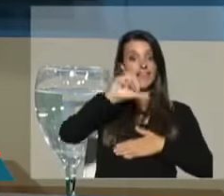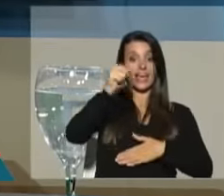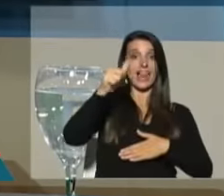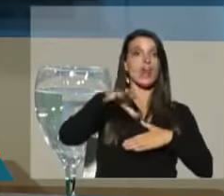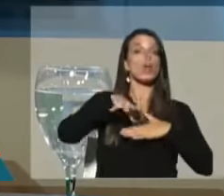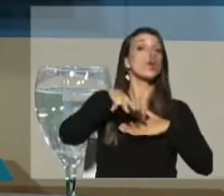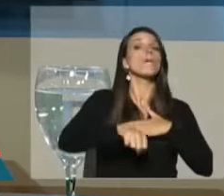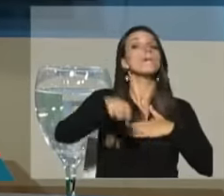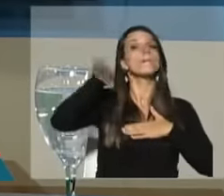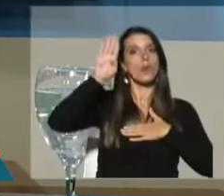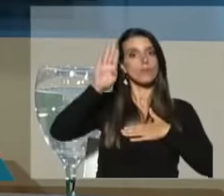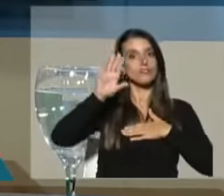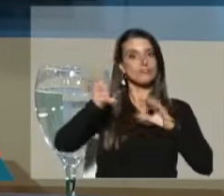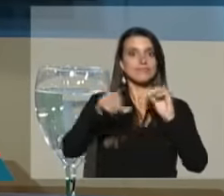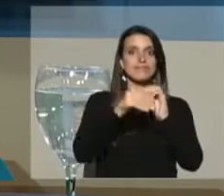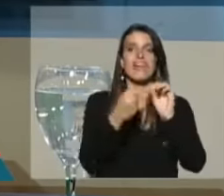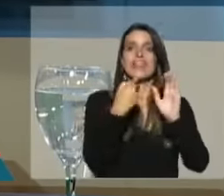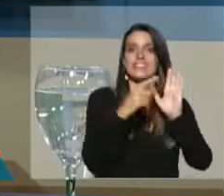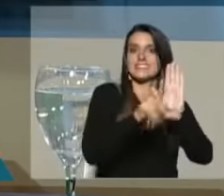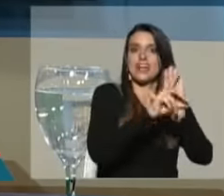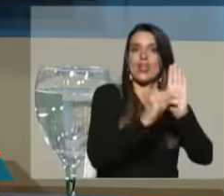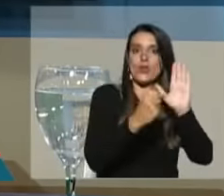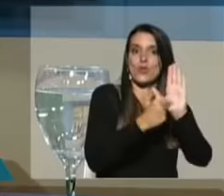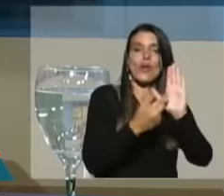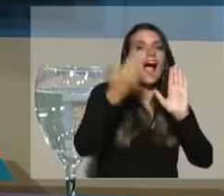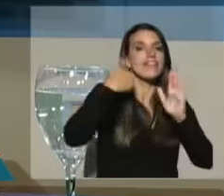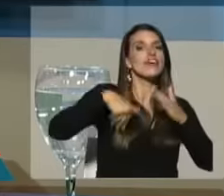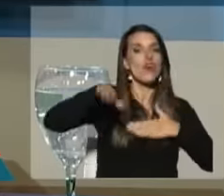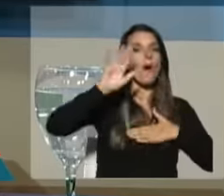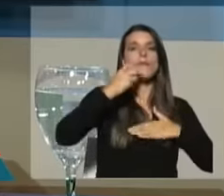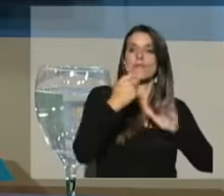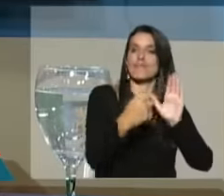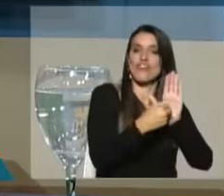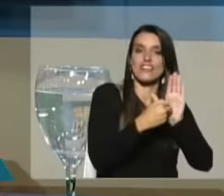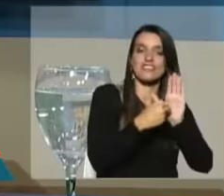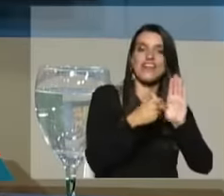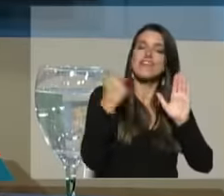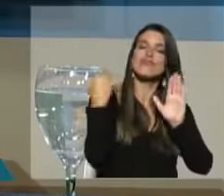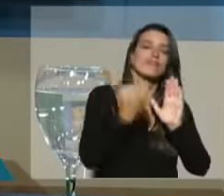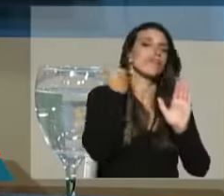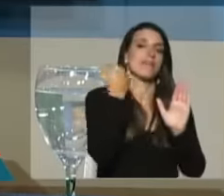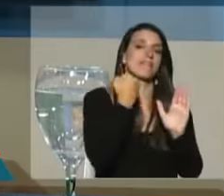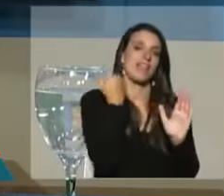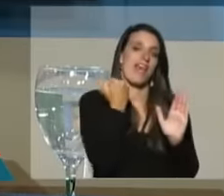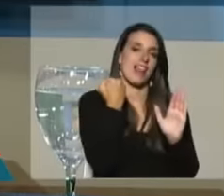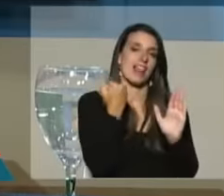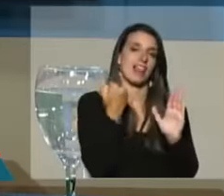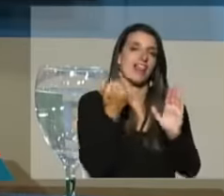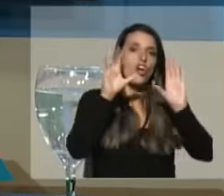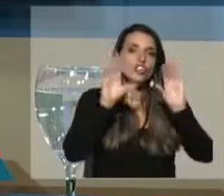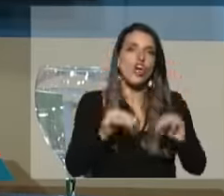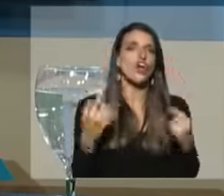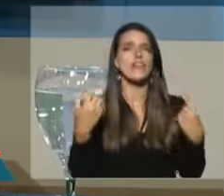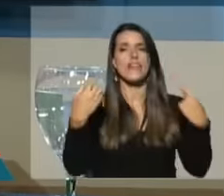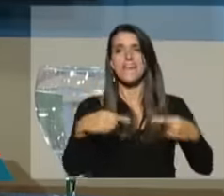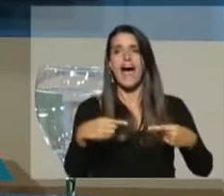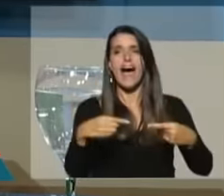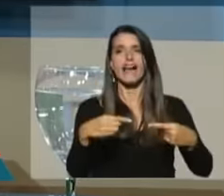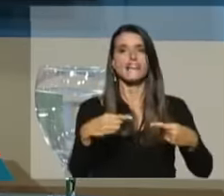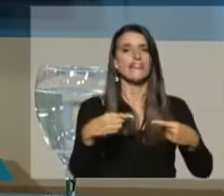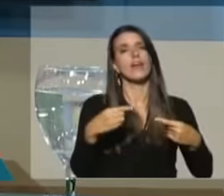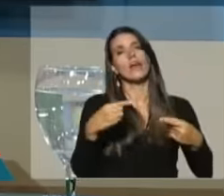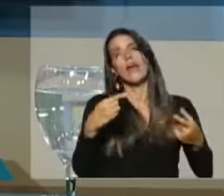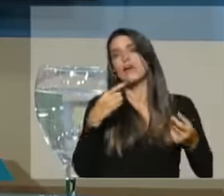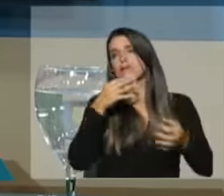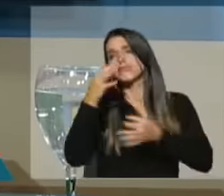son los que están incluidos dentro de la LUC eso es lo que entendemos central todo debate periférico por